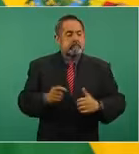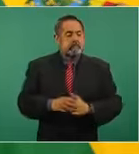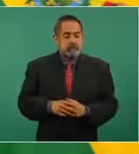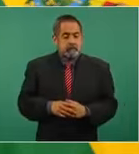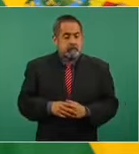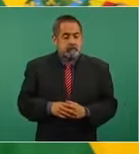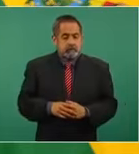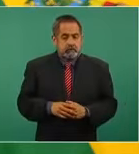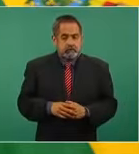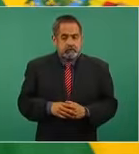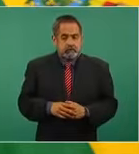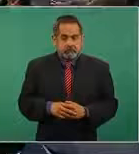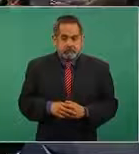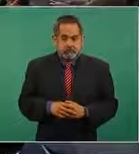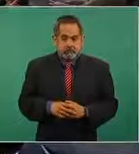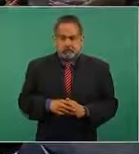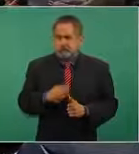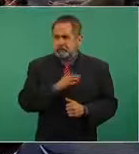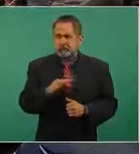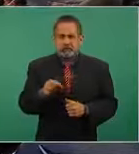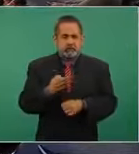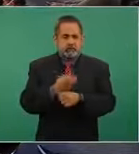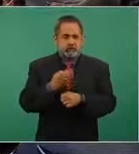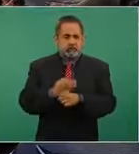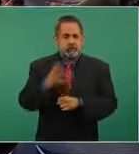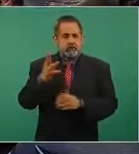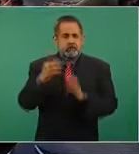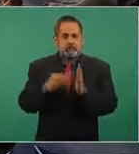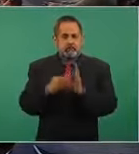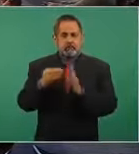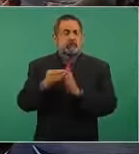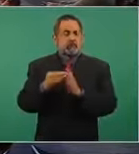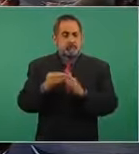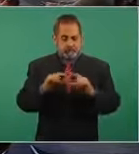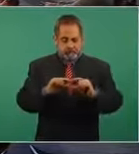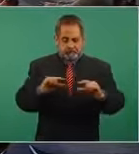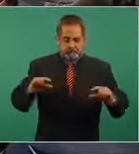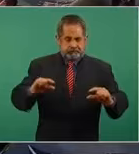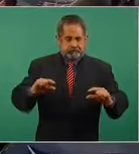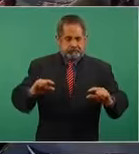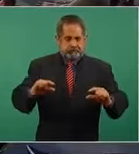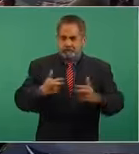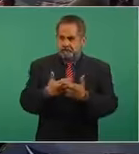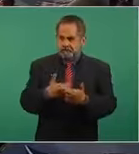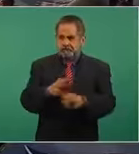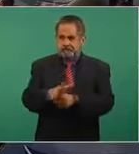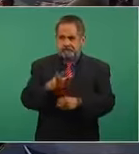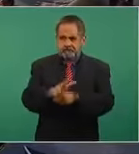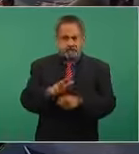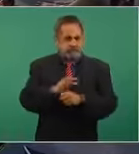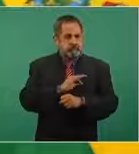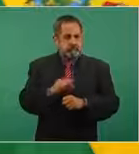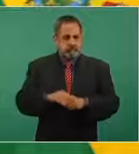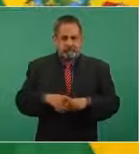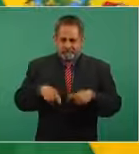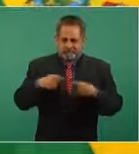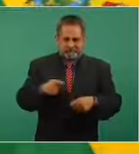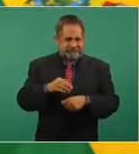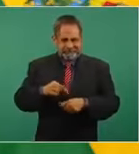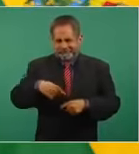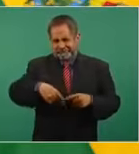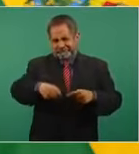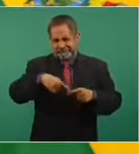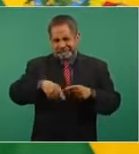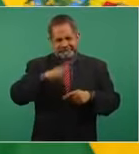Tenemos alrededor de cuatro millones de vacunas disponibles y las vamos a aplicar pronto.